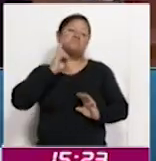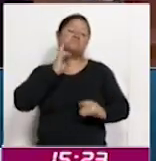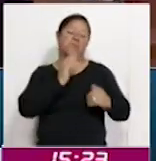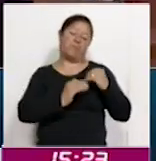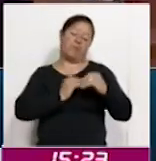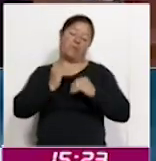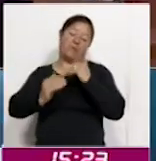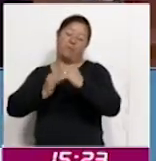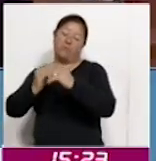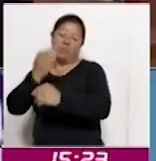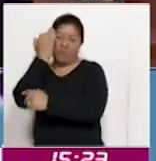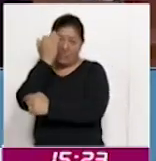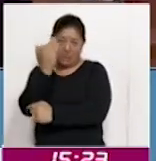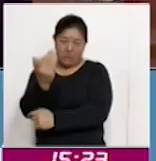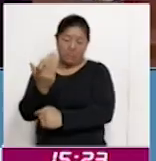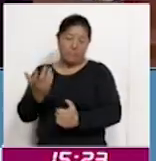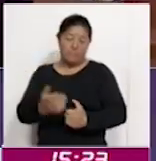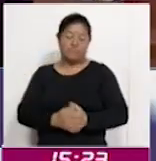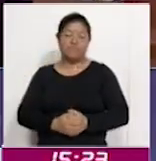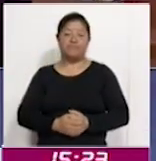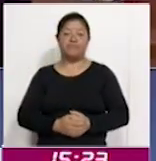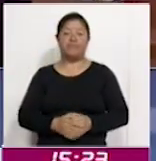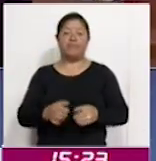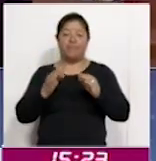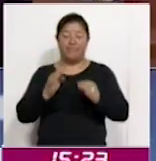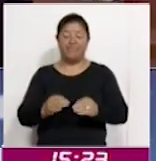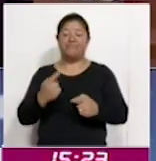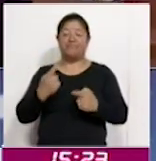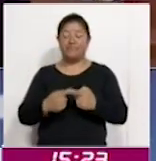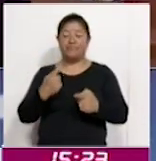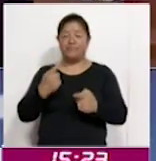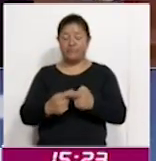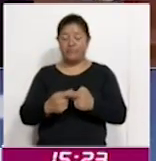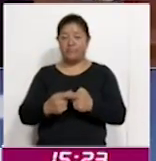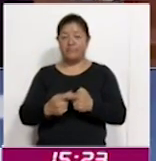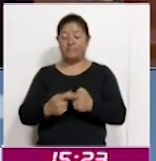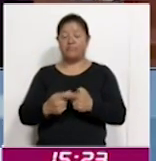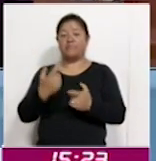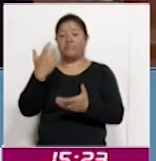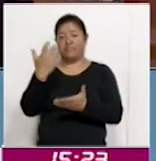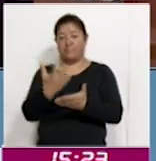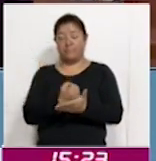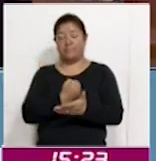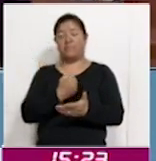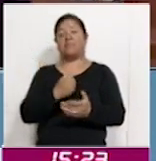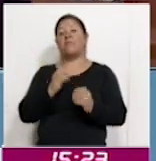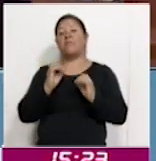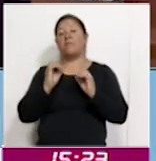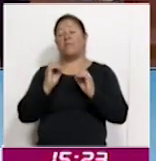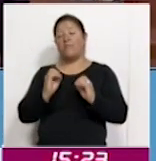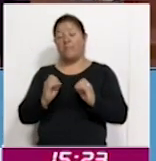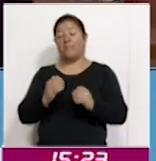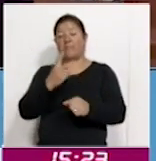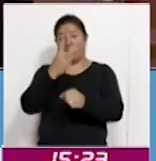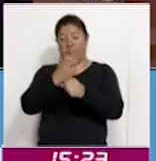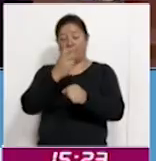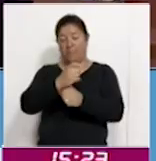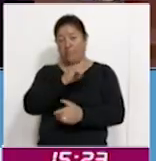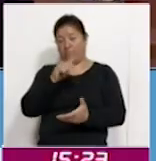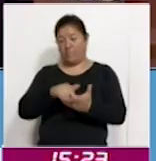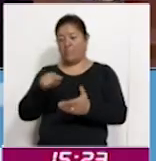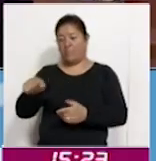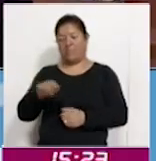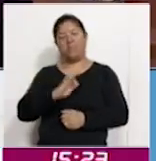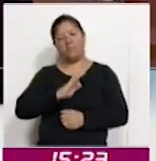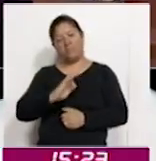tiempos y oficialmente quien esté en su derecho, el candidato que haya quedado en segundo lugar o quien tenga interés, pues puede